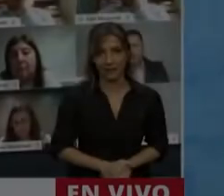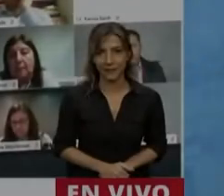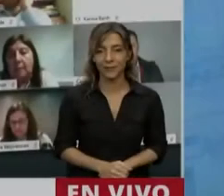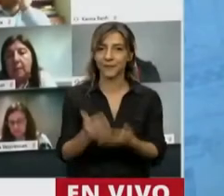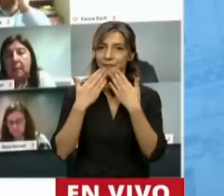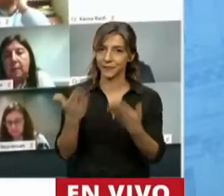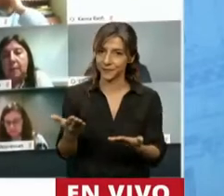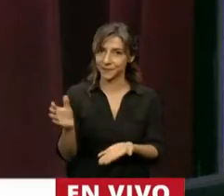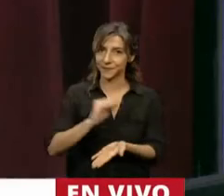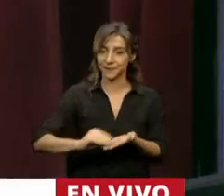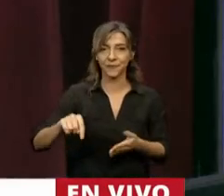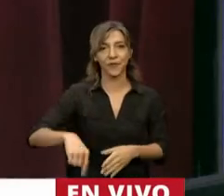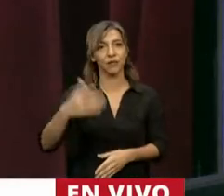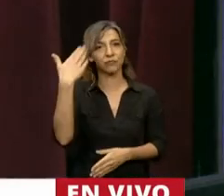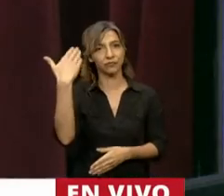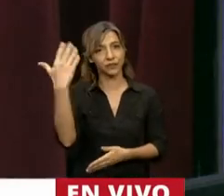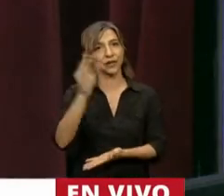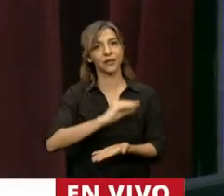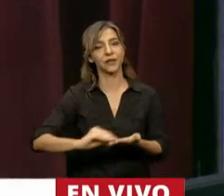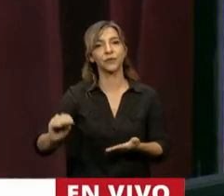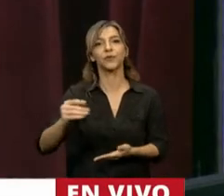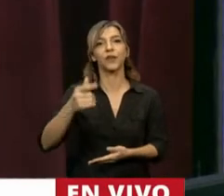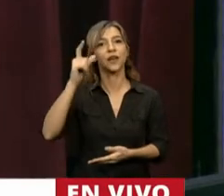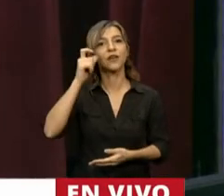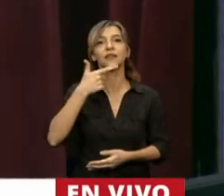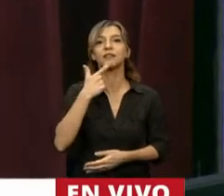Para rendir el mismo homenaje, tiene la palabra el diputado Esteves.